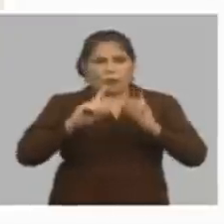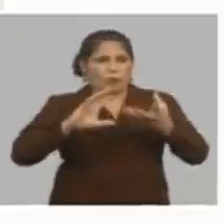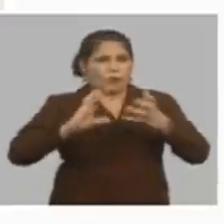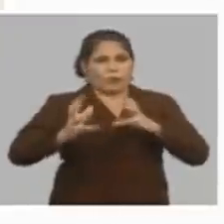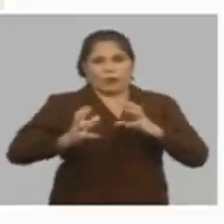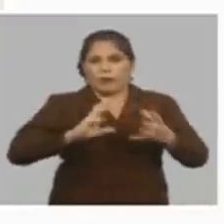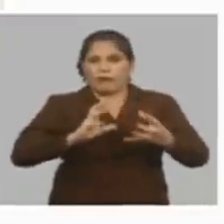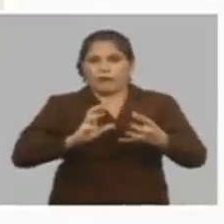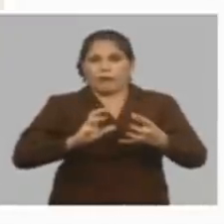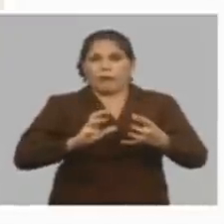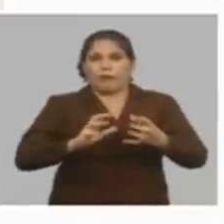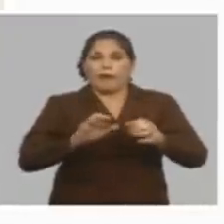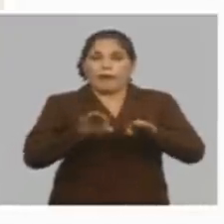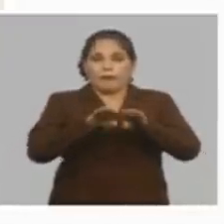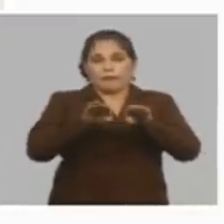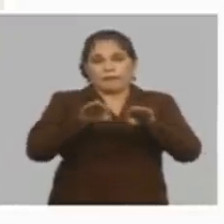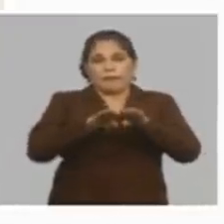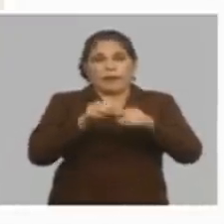de formar precio